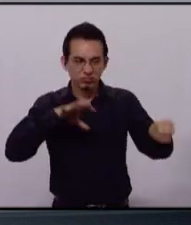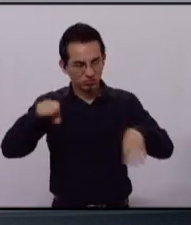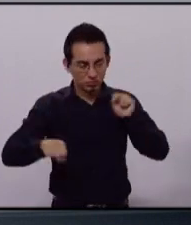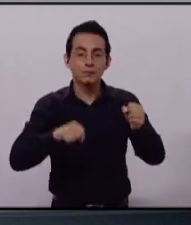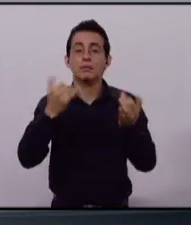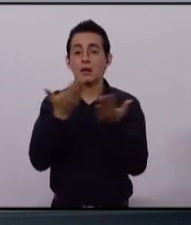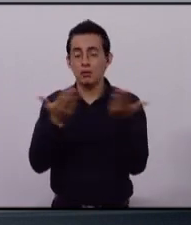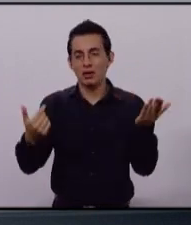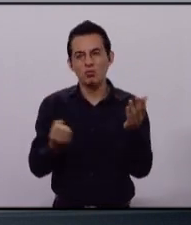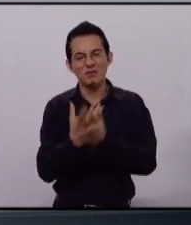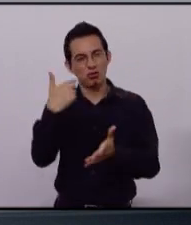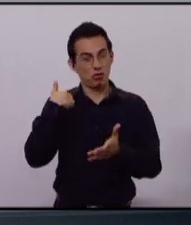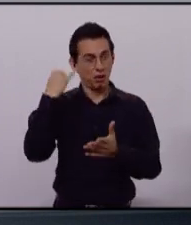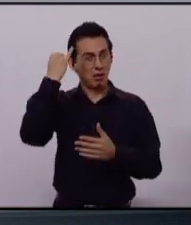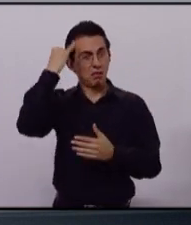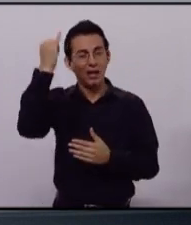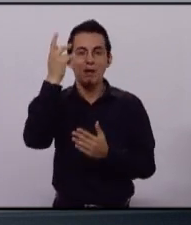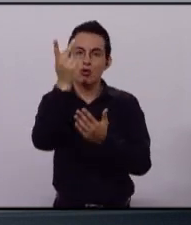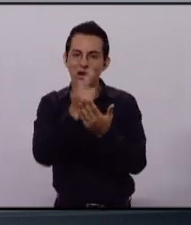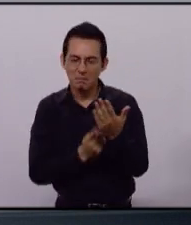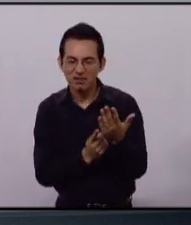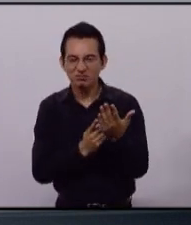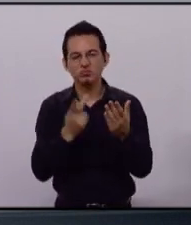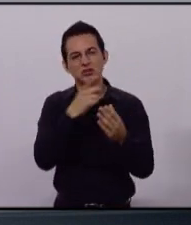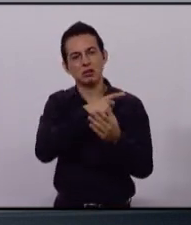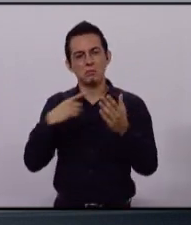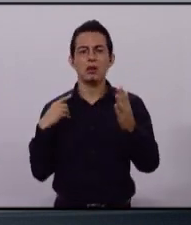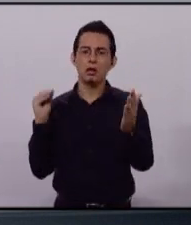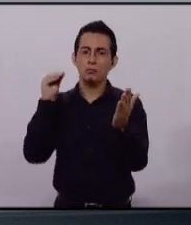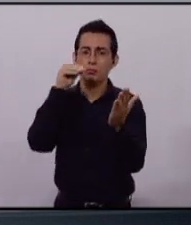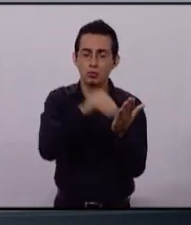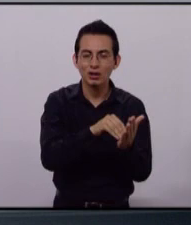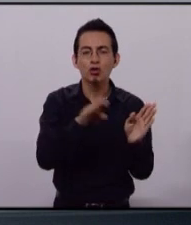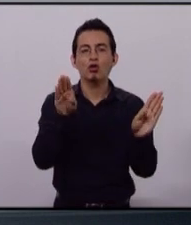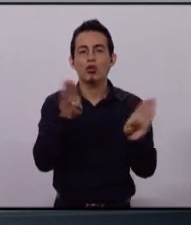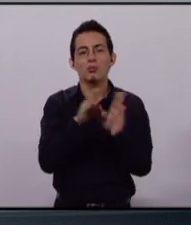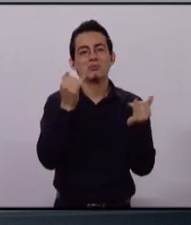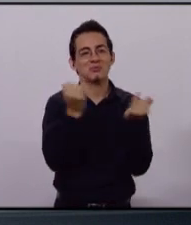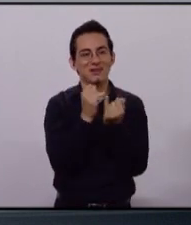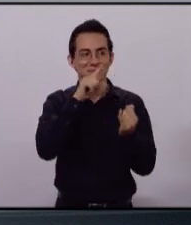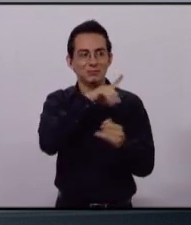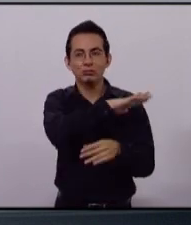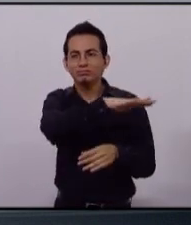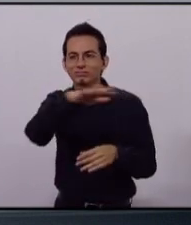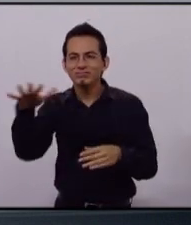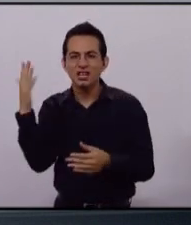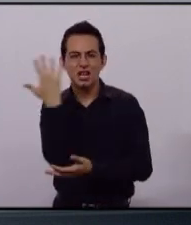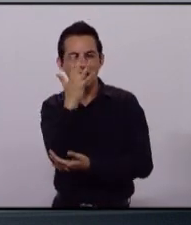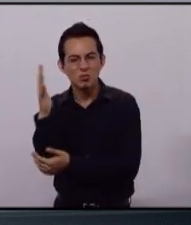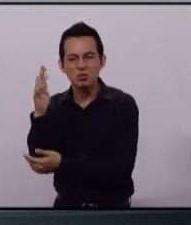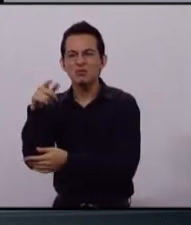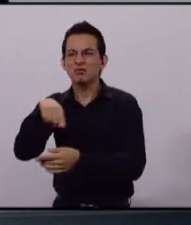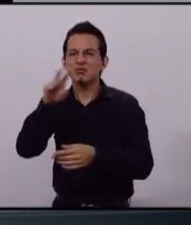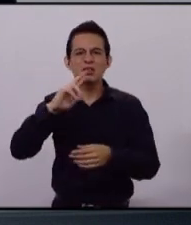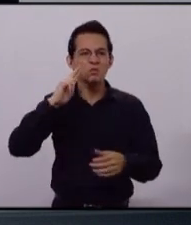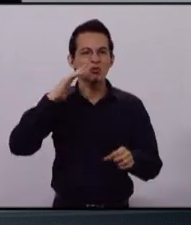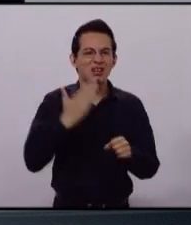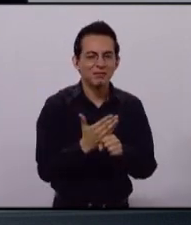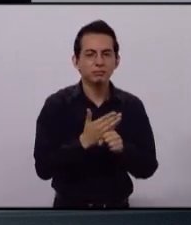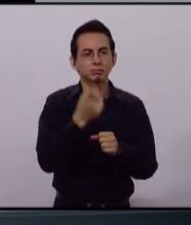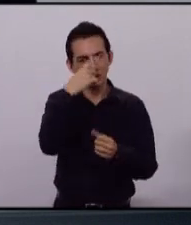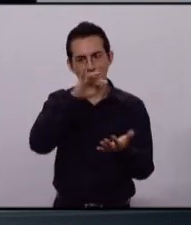un programa para implementar y lograr el desarrollo rural junto con los que son los responsables, que son los